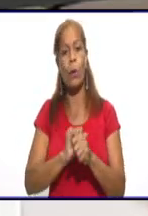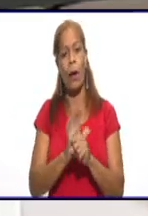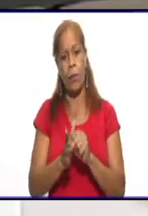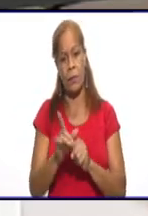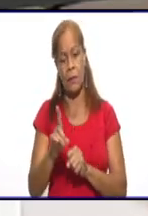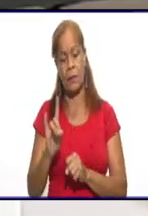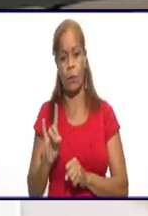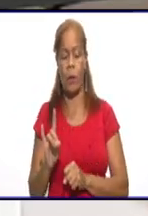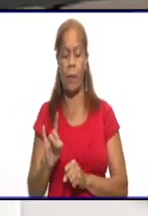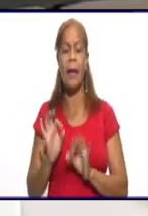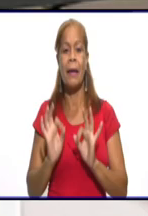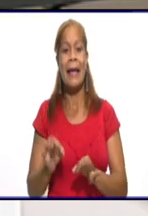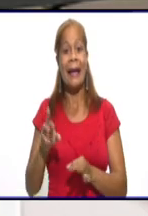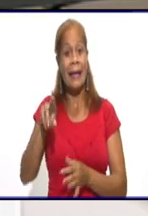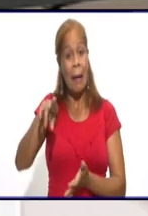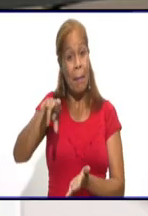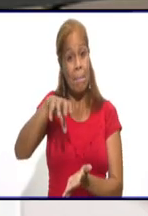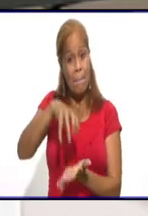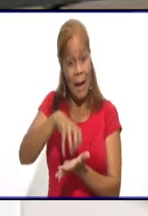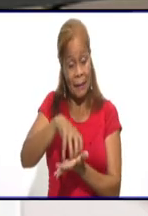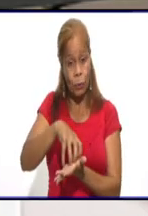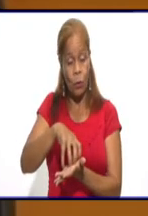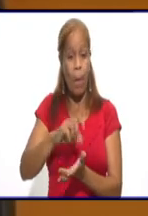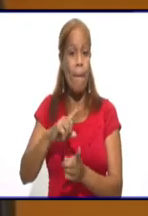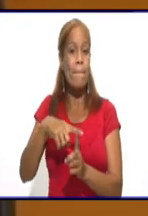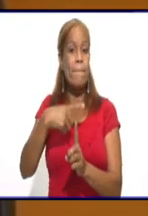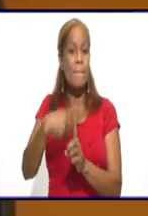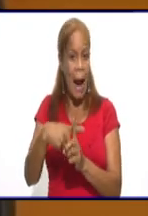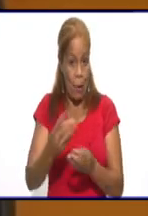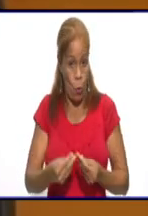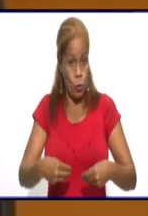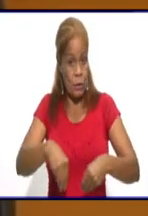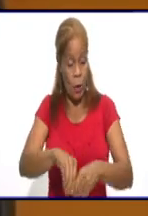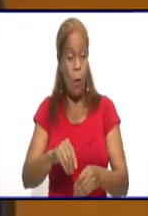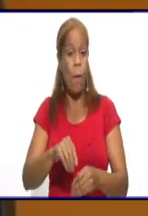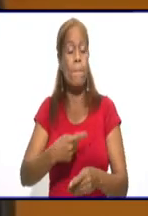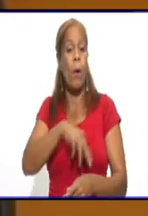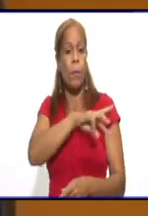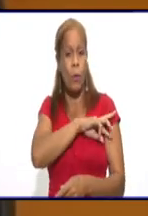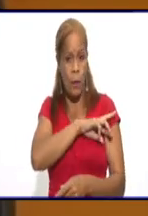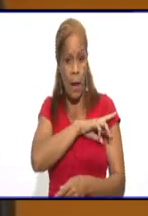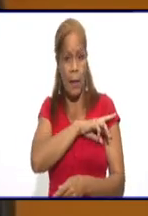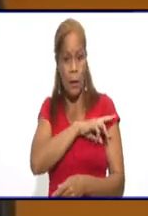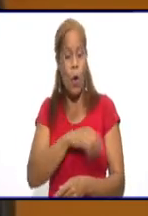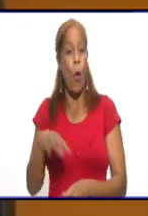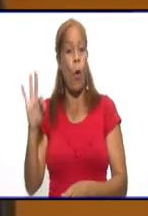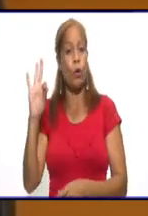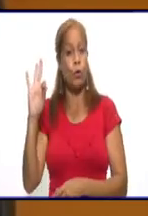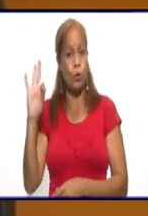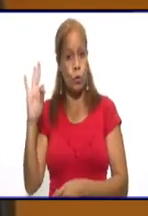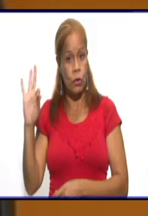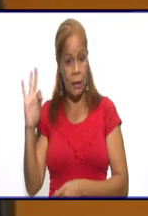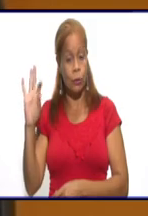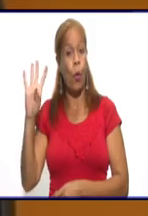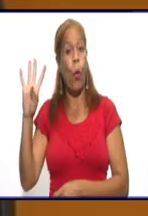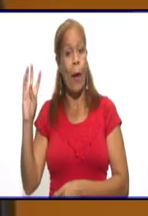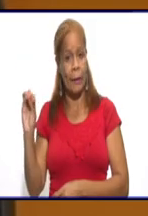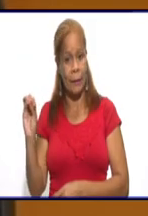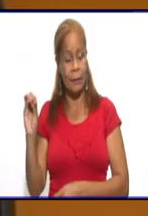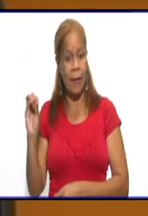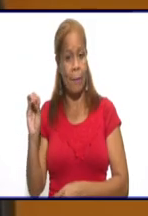reparto como tal, el reparto más complicado en estos momentos, de acuerdo a su tasa, que es de 840, es el reparto Pedro Pompa.